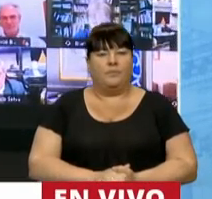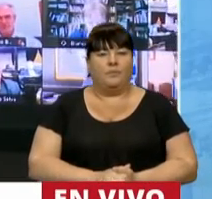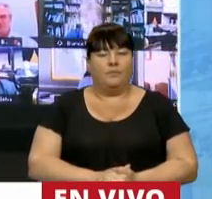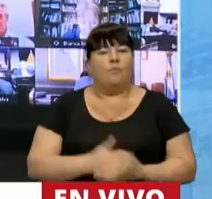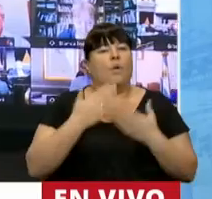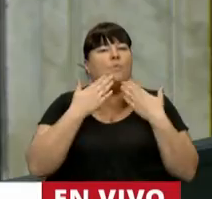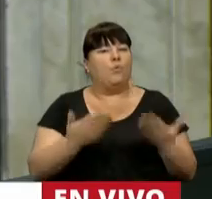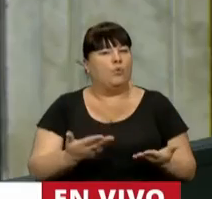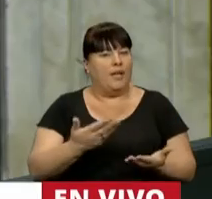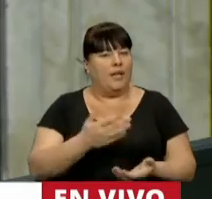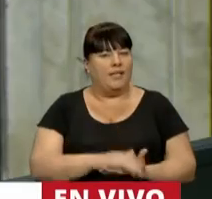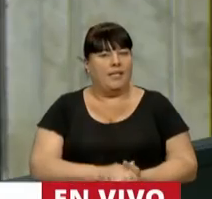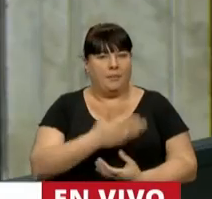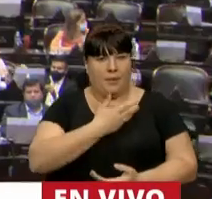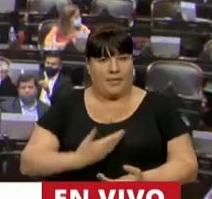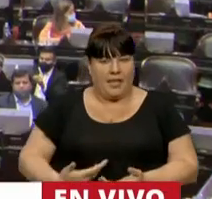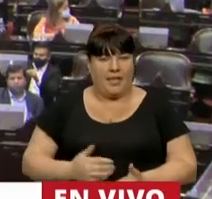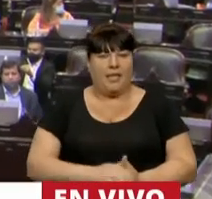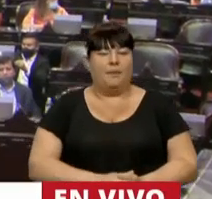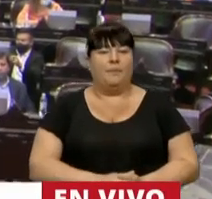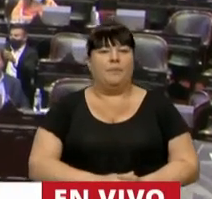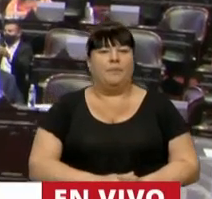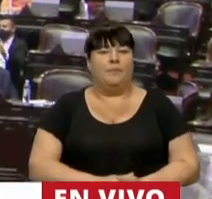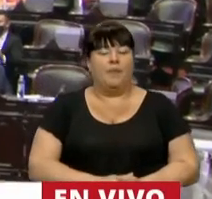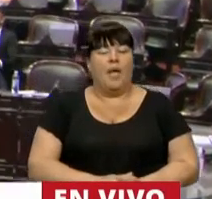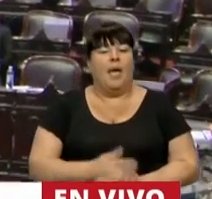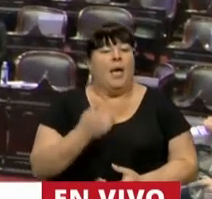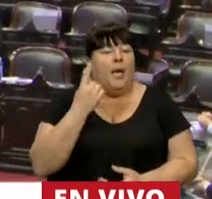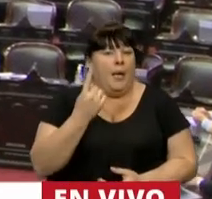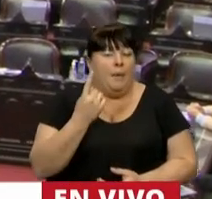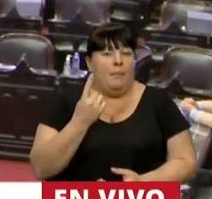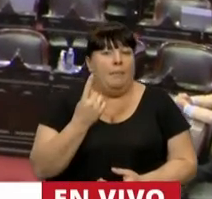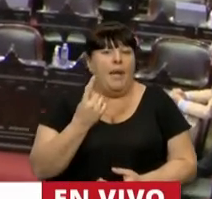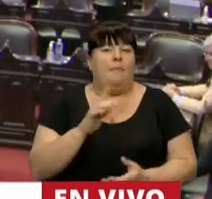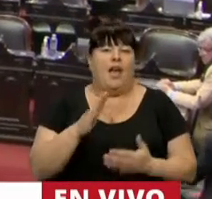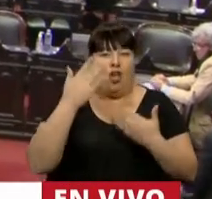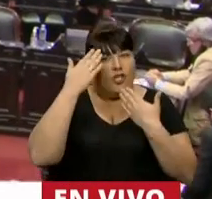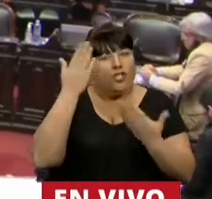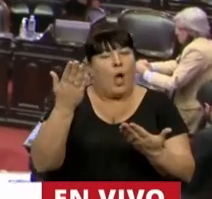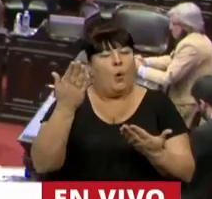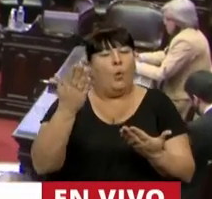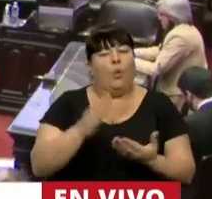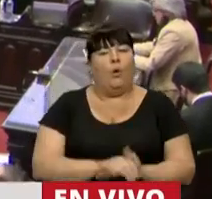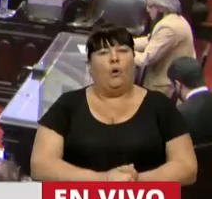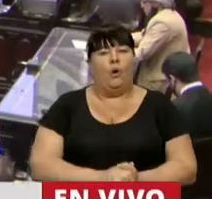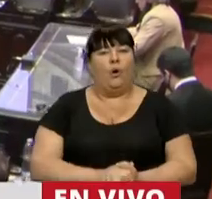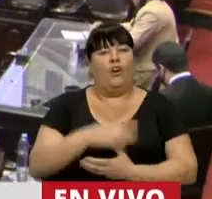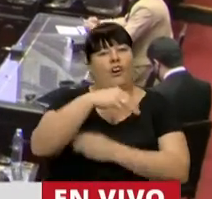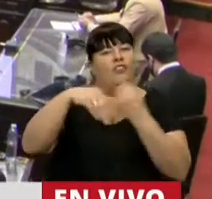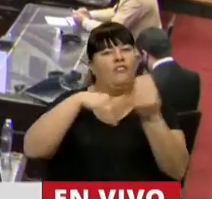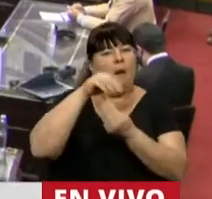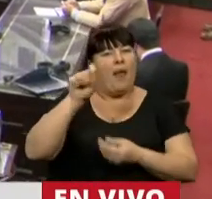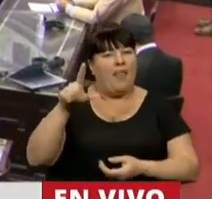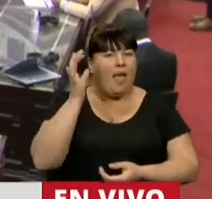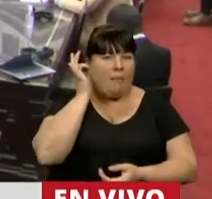Muchas gracias, Presidente. Primero, poder saludar a la familia